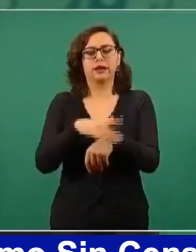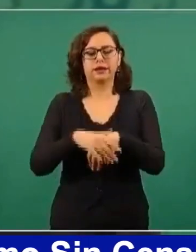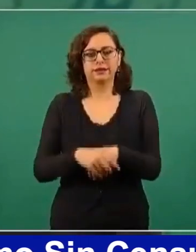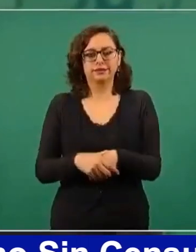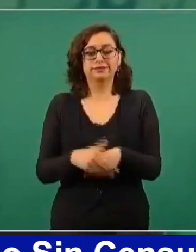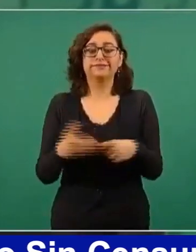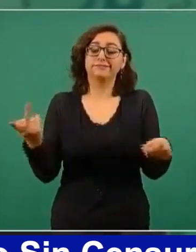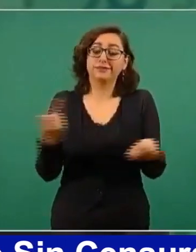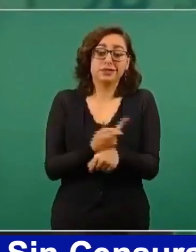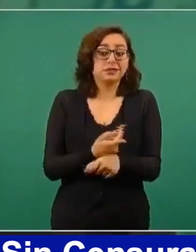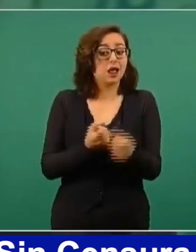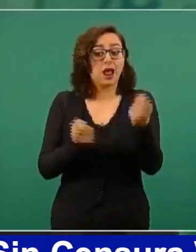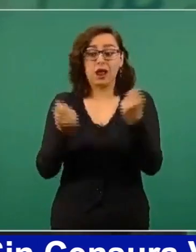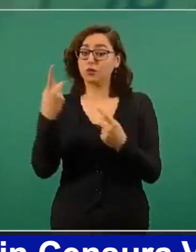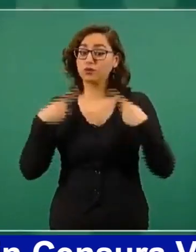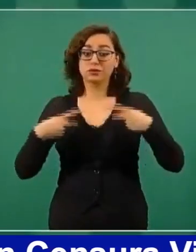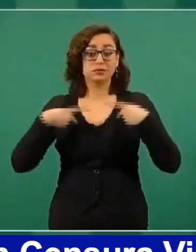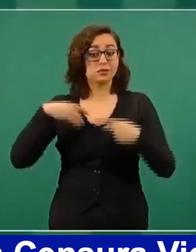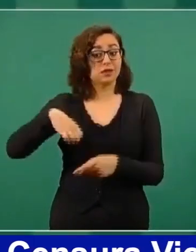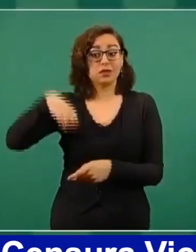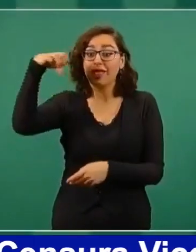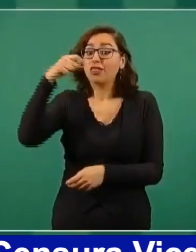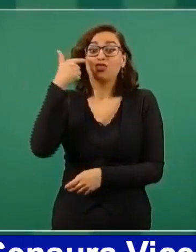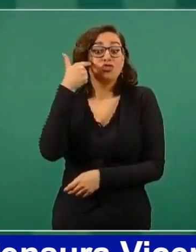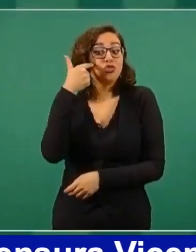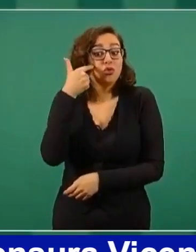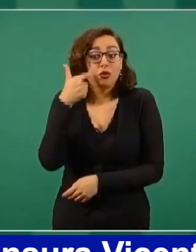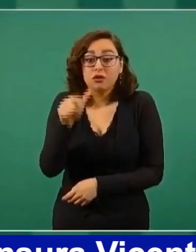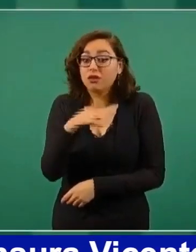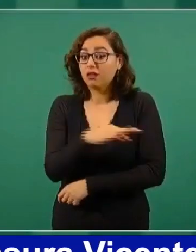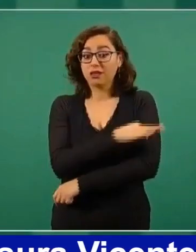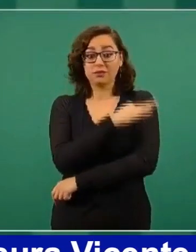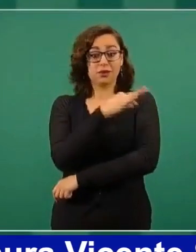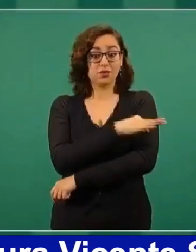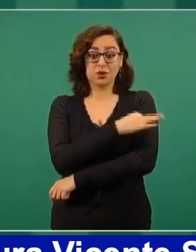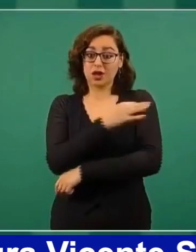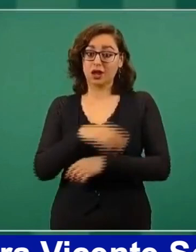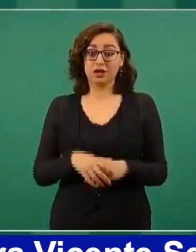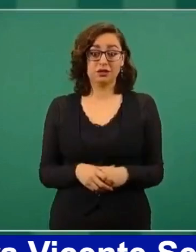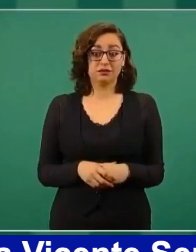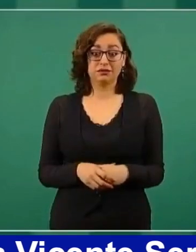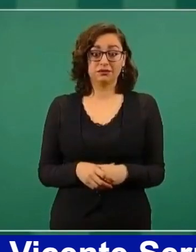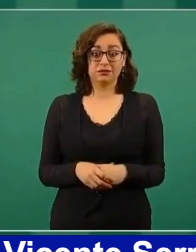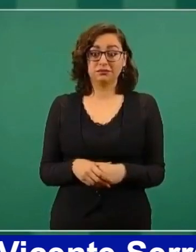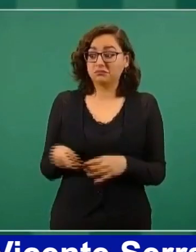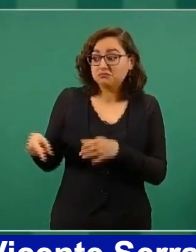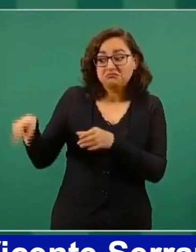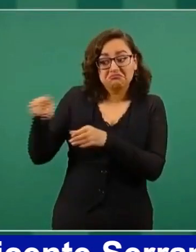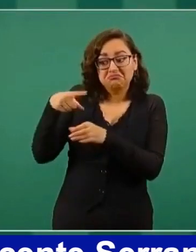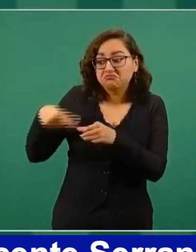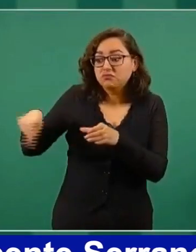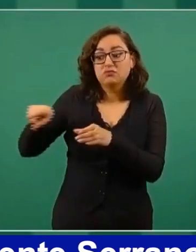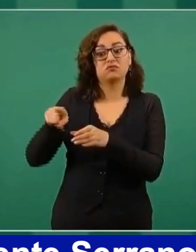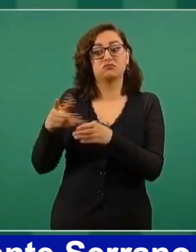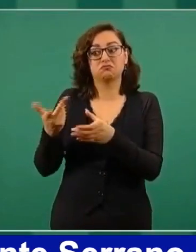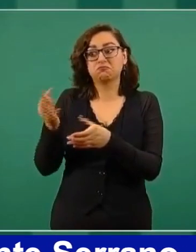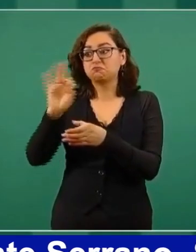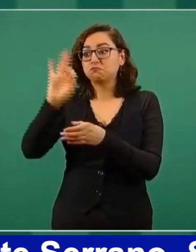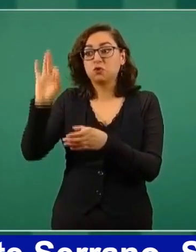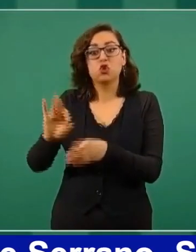no han querido vacunarse, hay un porcentaje y